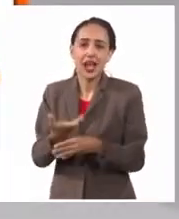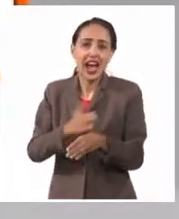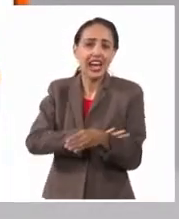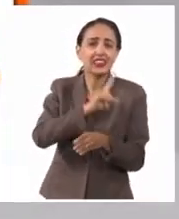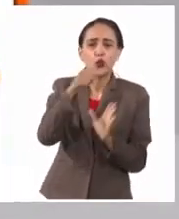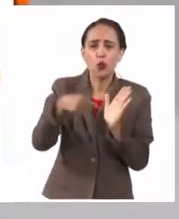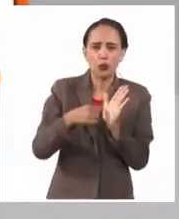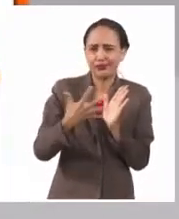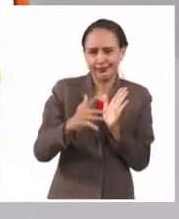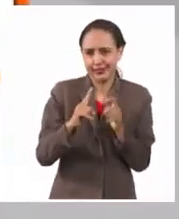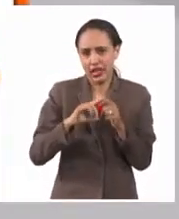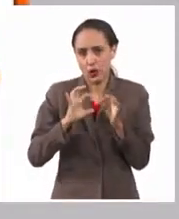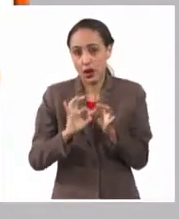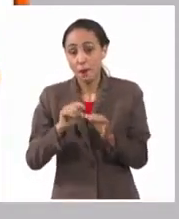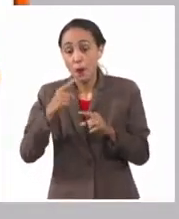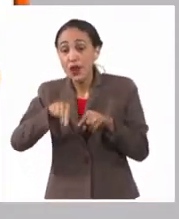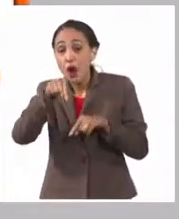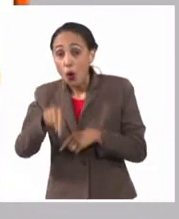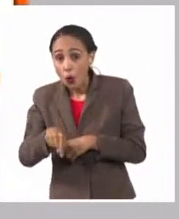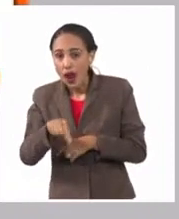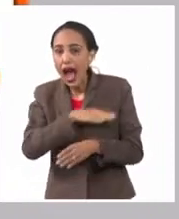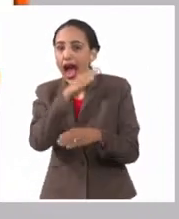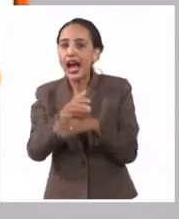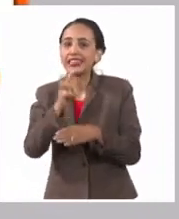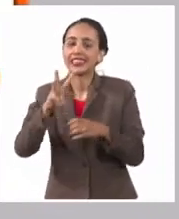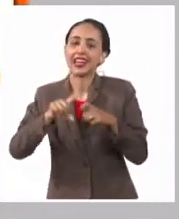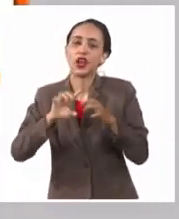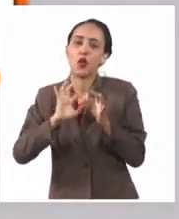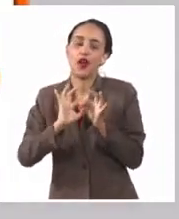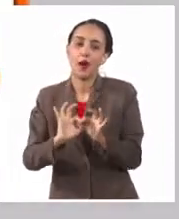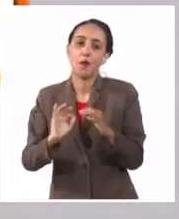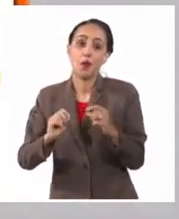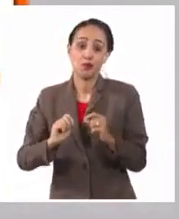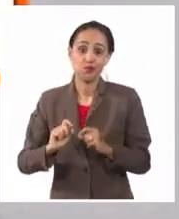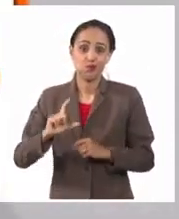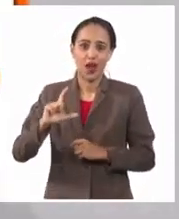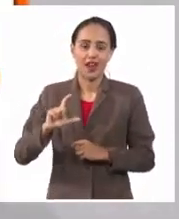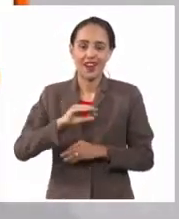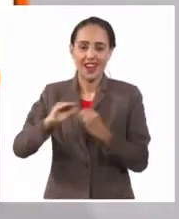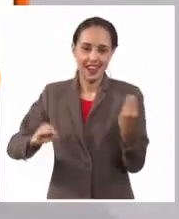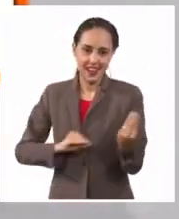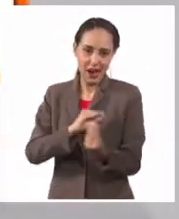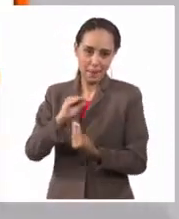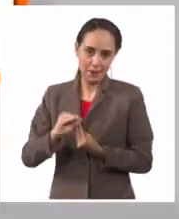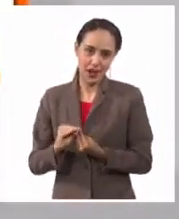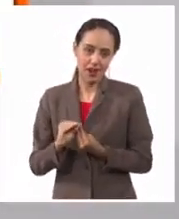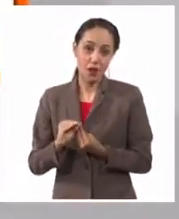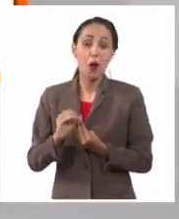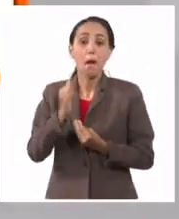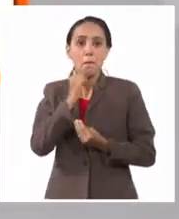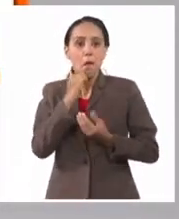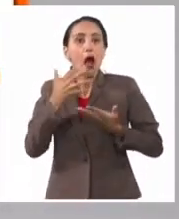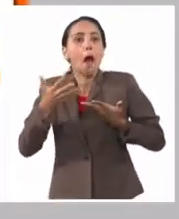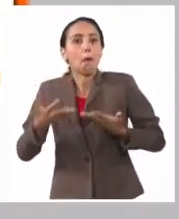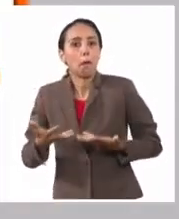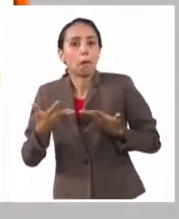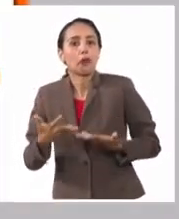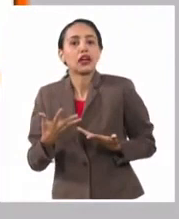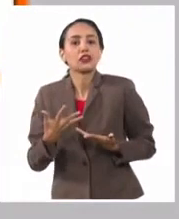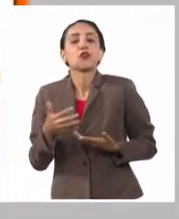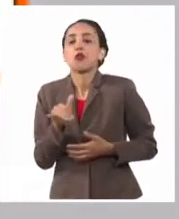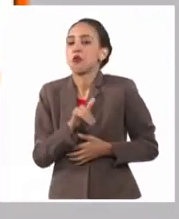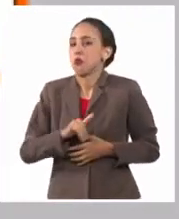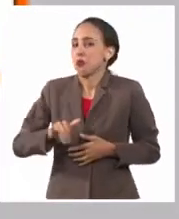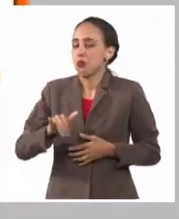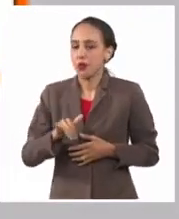kilogramos. Es decir, se duplica en términos del peso el exento no pago de aranceles. Por tanto, la persona